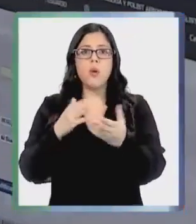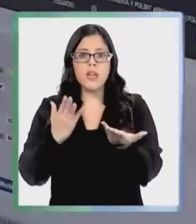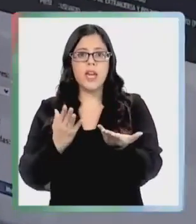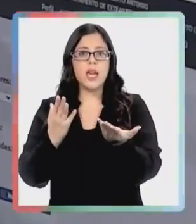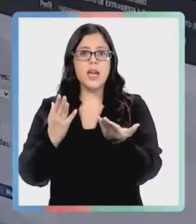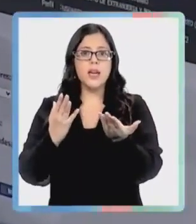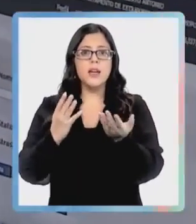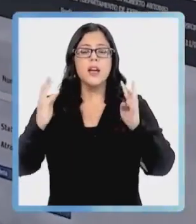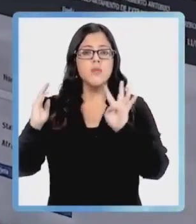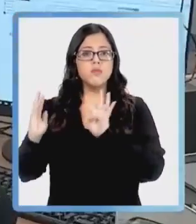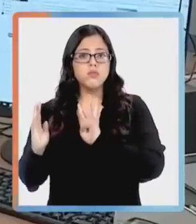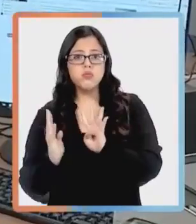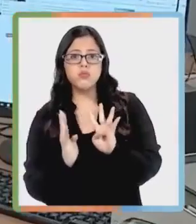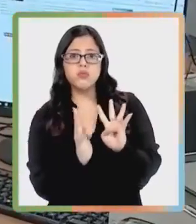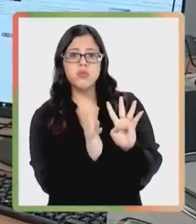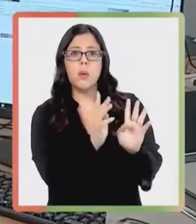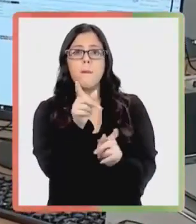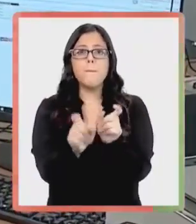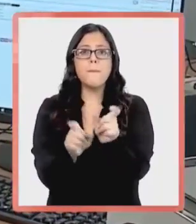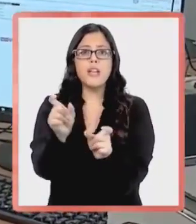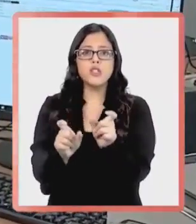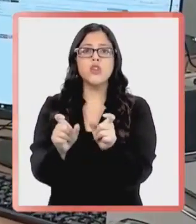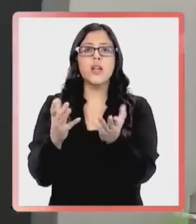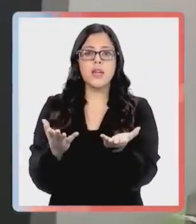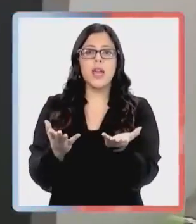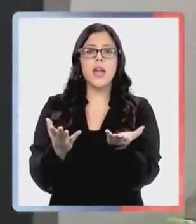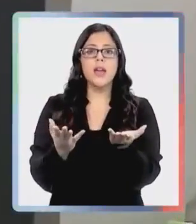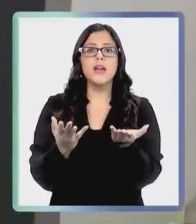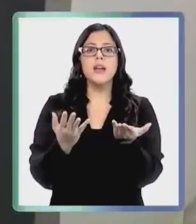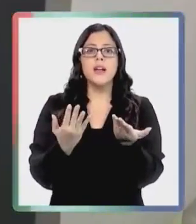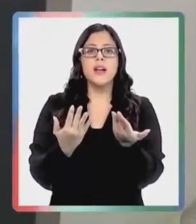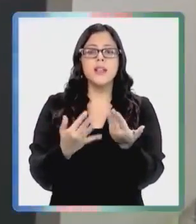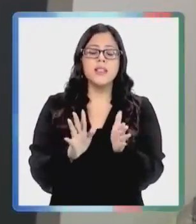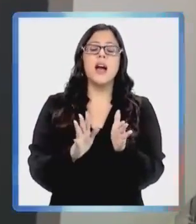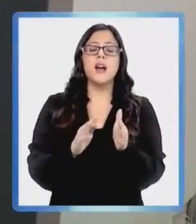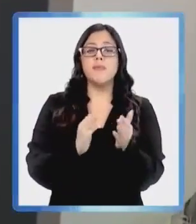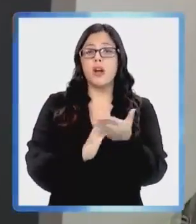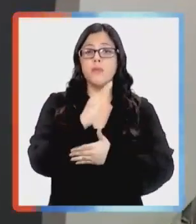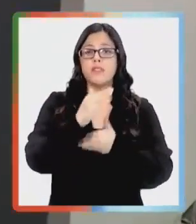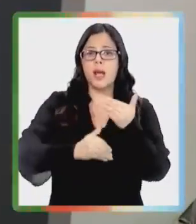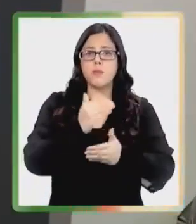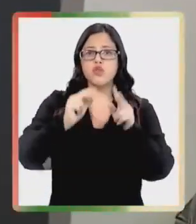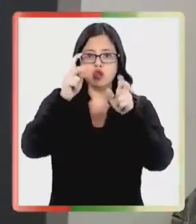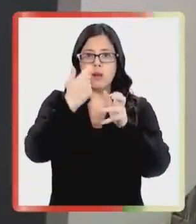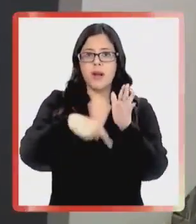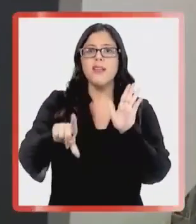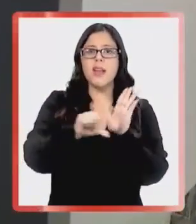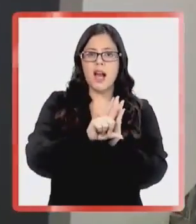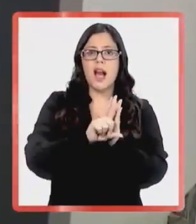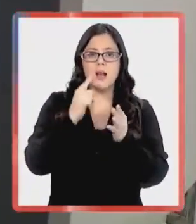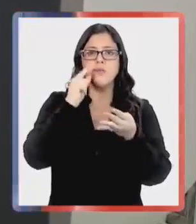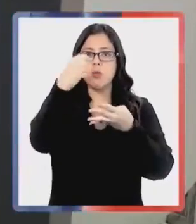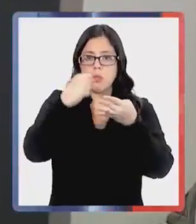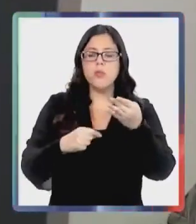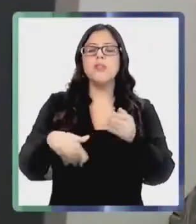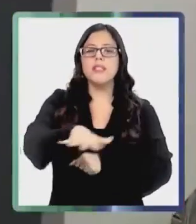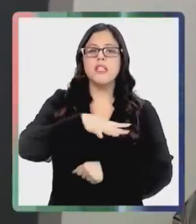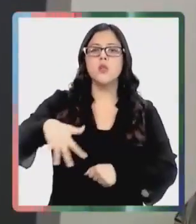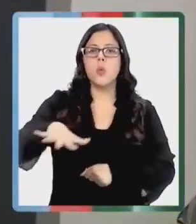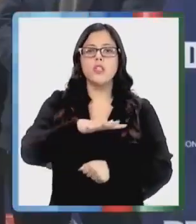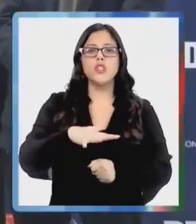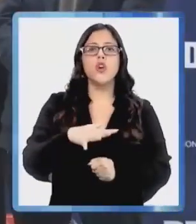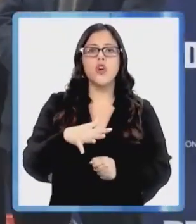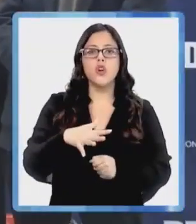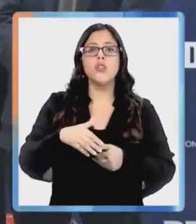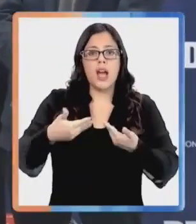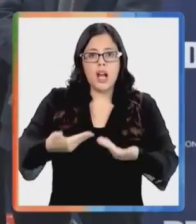empadronarse y comenzar este proceso de regularización de su condición migratoria en nuestro país. Esto va a